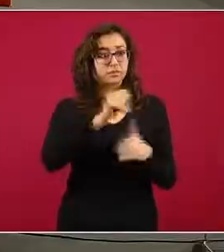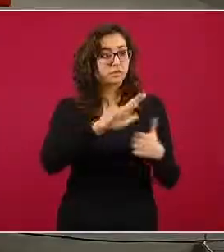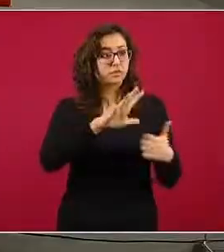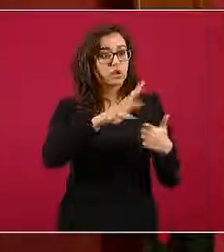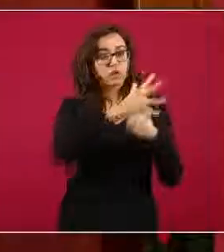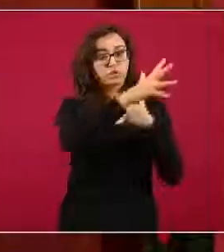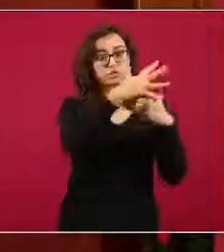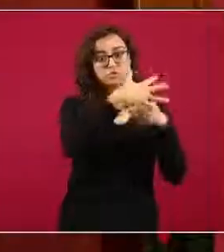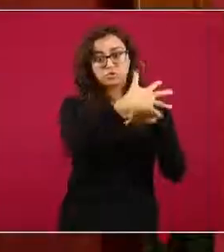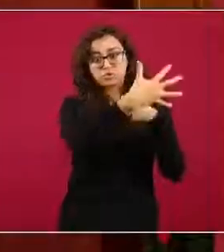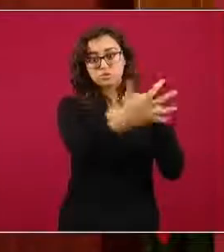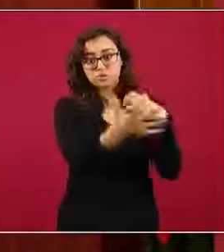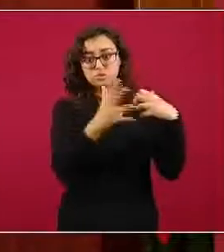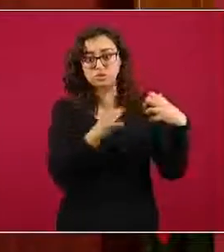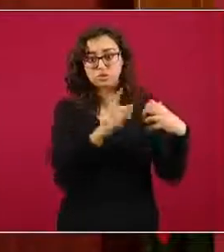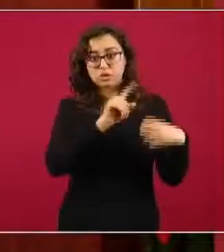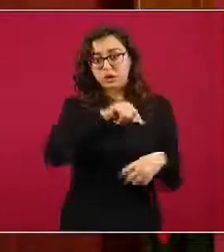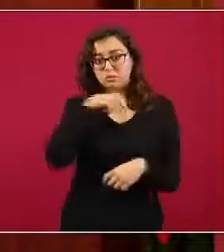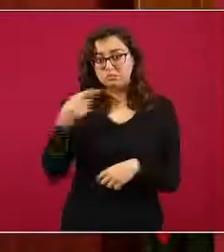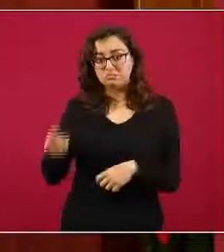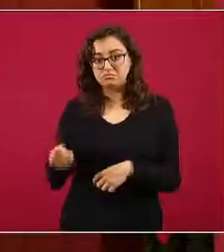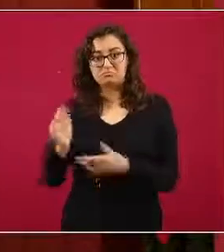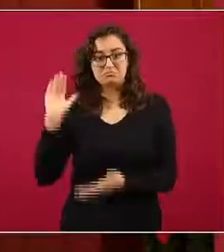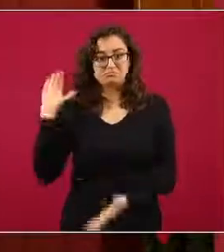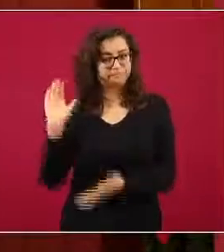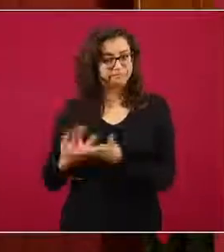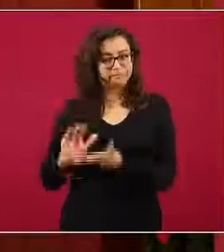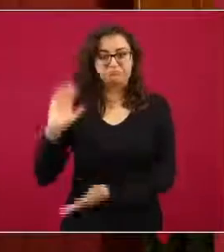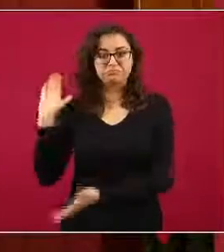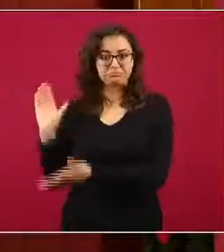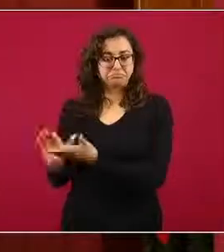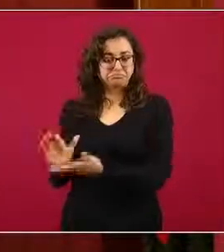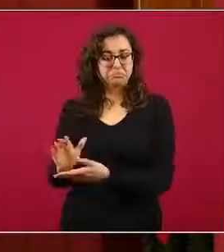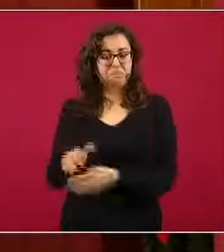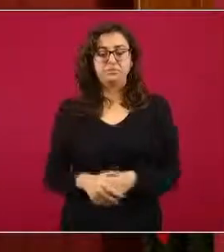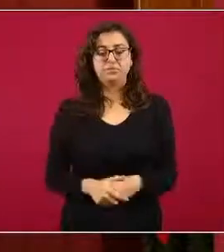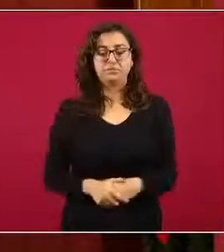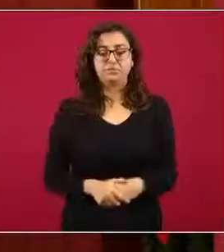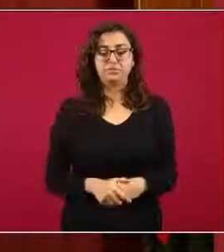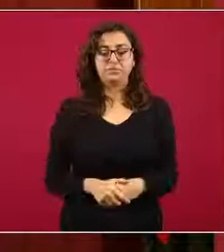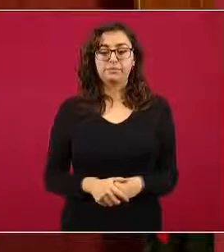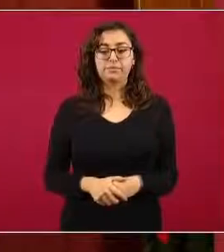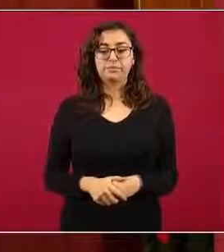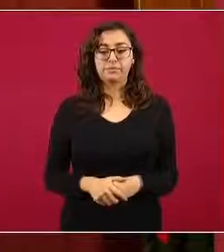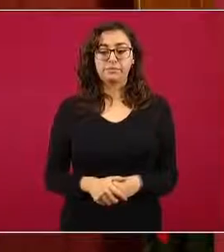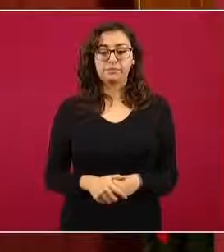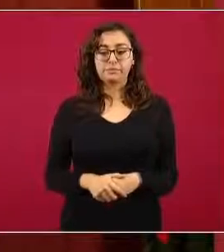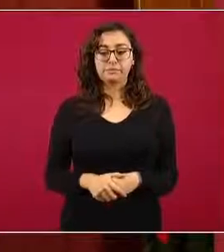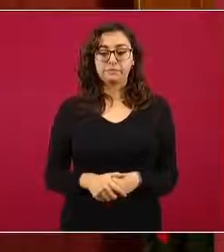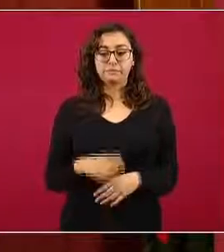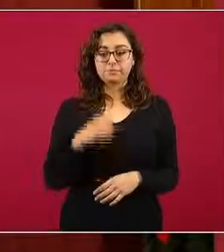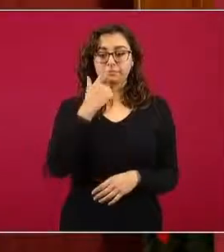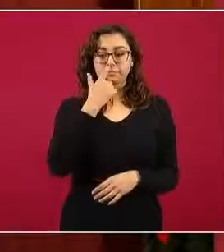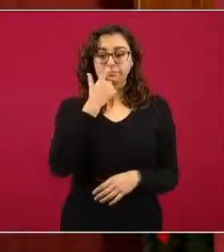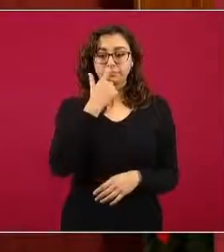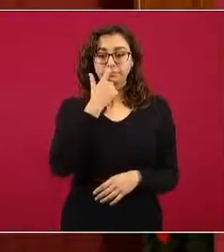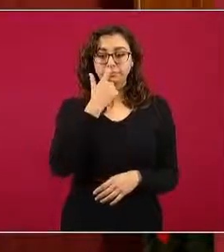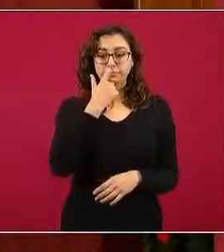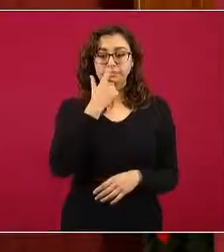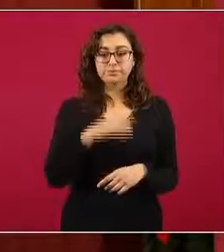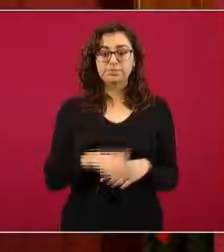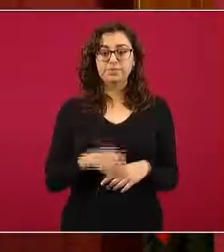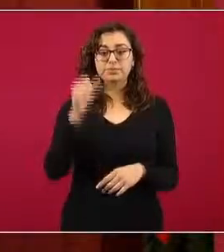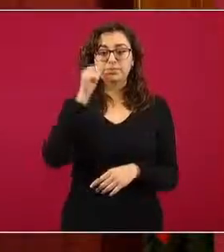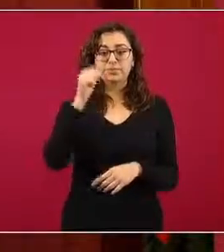bueno, presentan definitivamente una actividad bastante menor que la observada en estas otras áreas. La importancia siempre lo